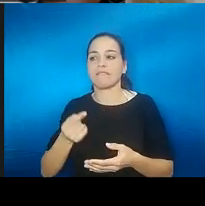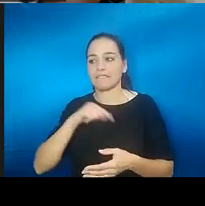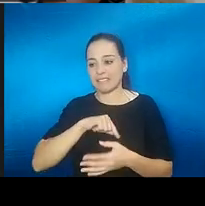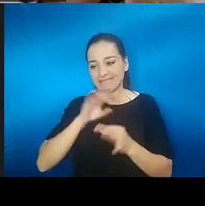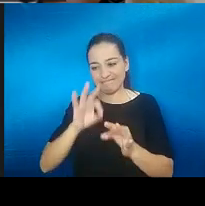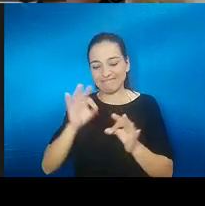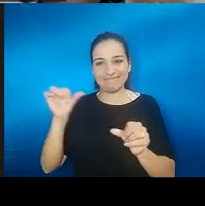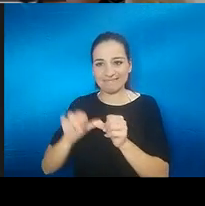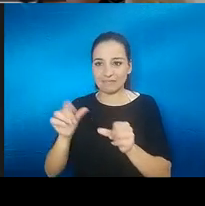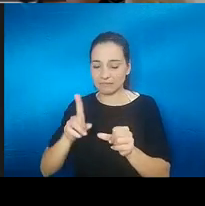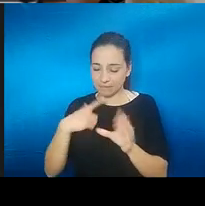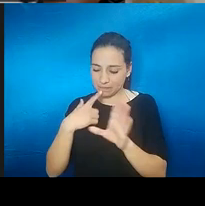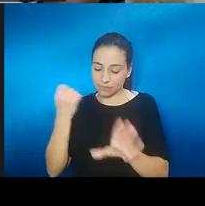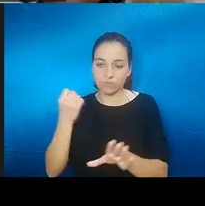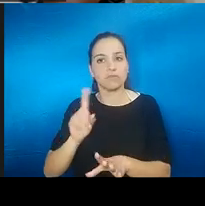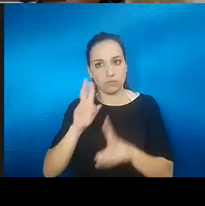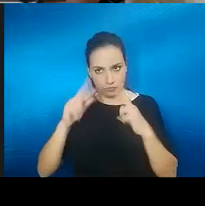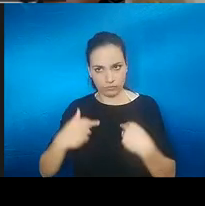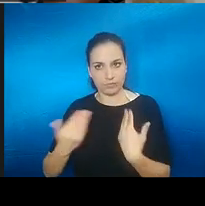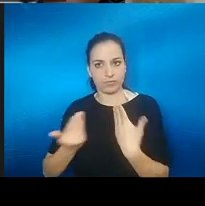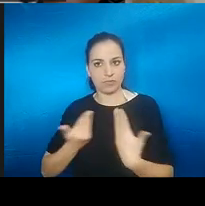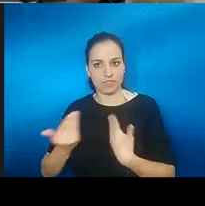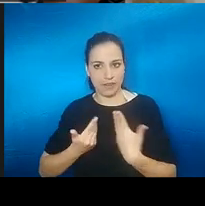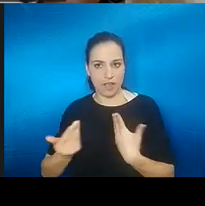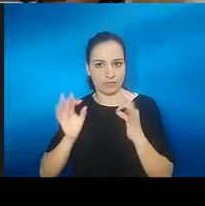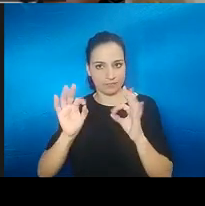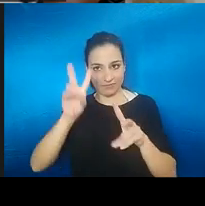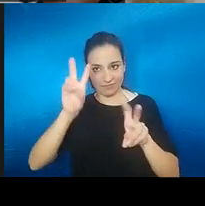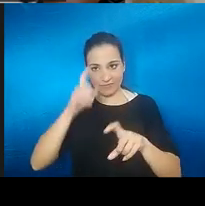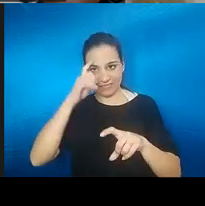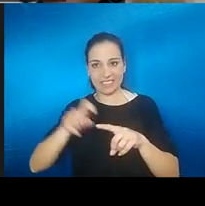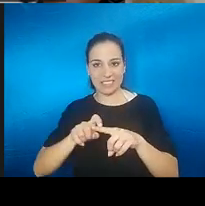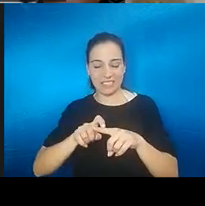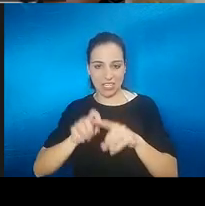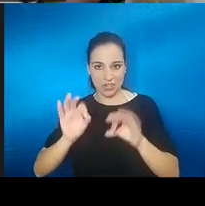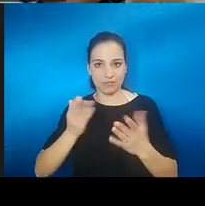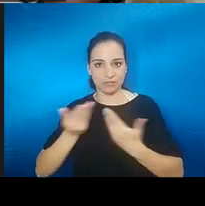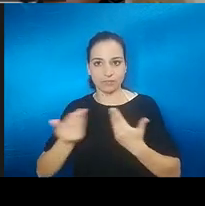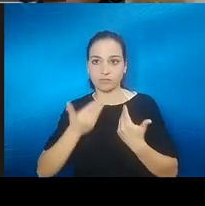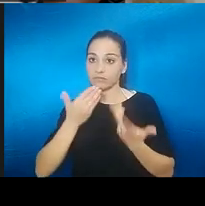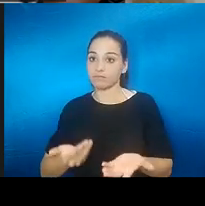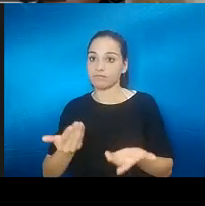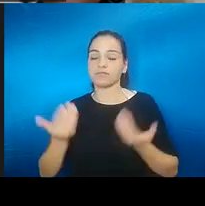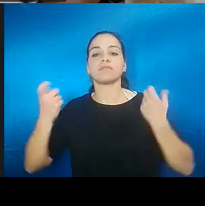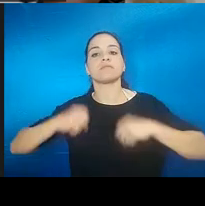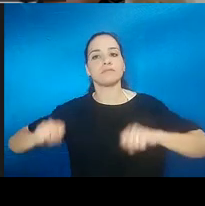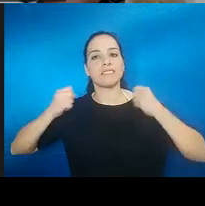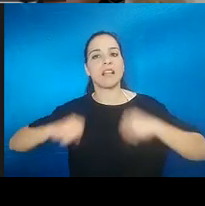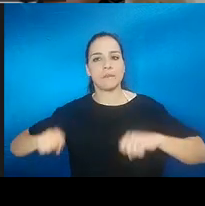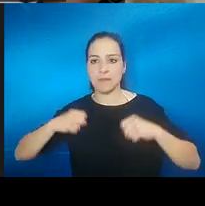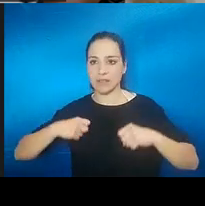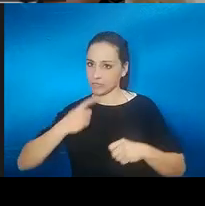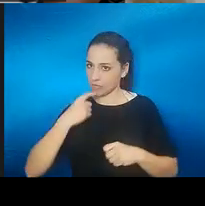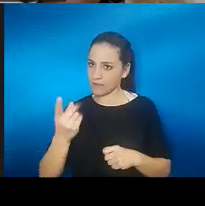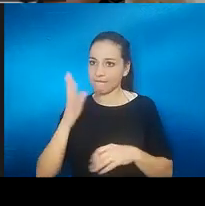Bueno, un trabajo que podríamos hacer también en el tema de psicología y psicoterapia es como el entrenamiento en asertividad, el poder decir cómo nos